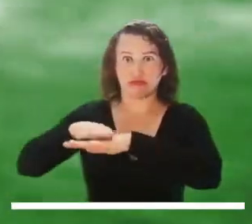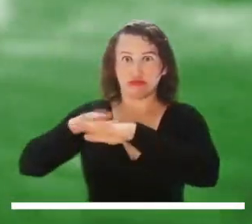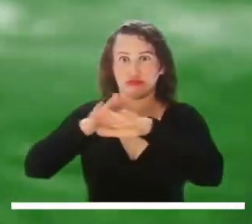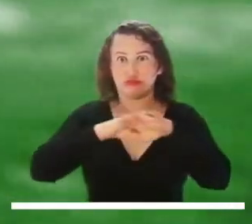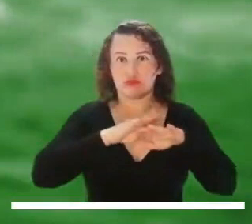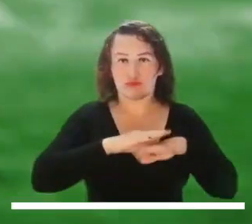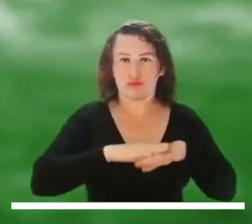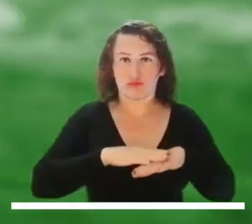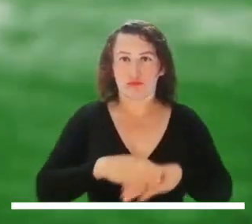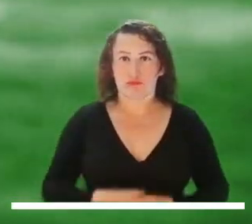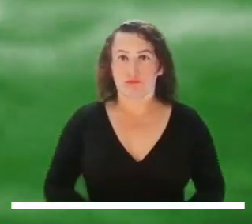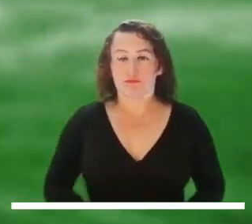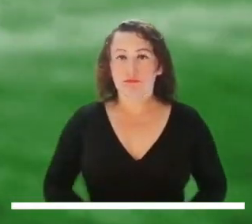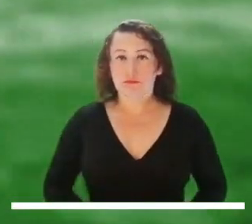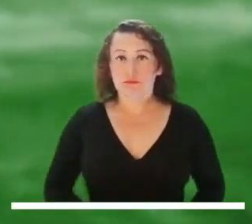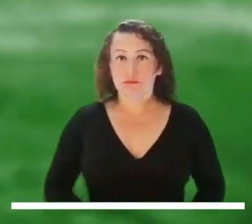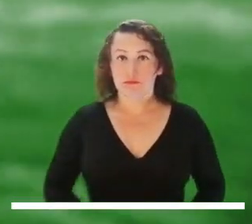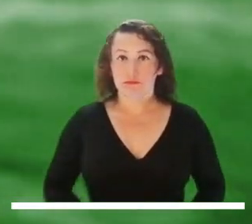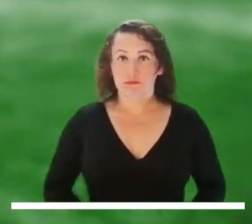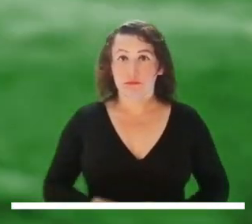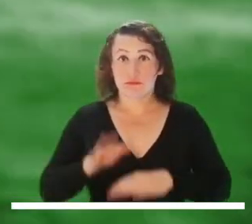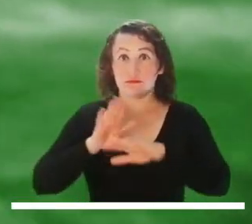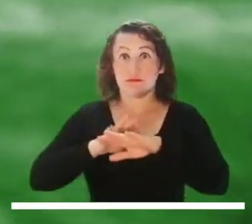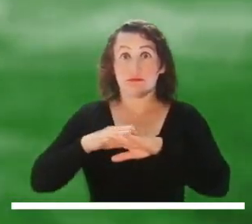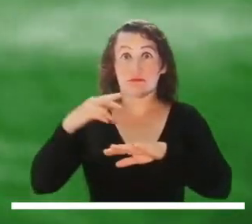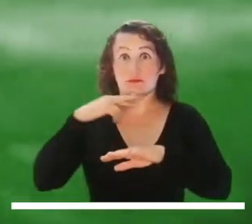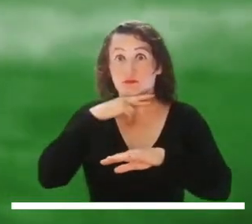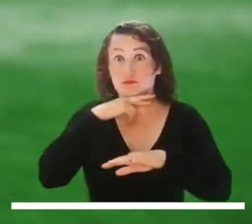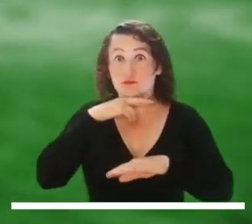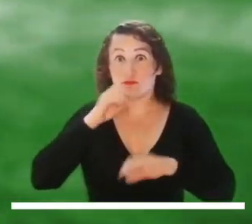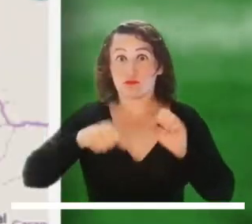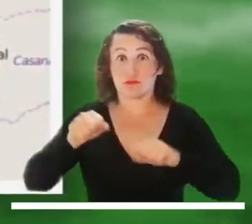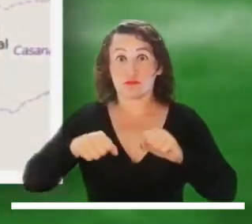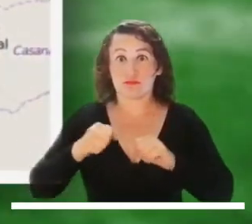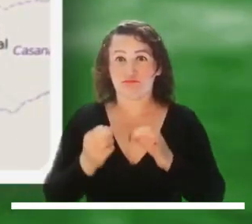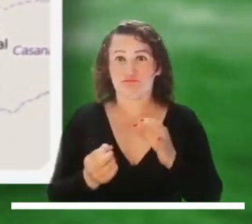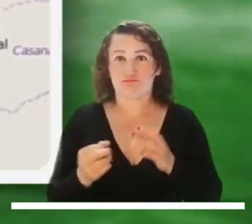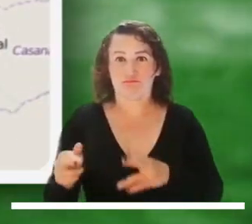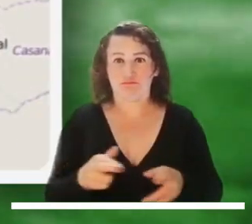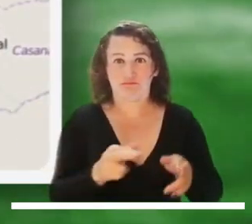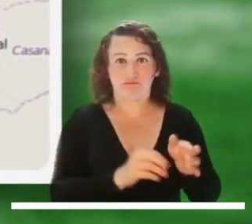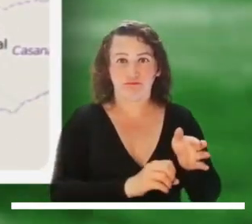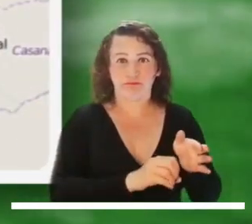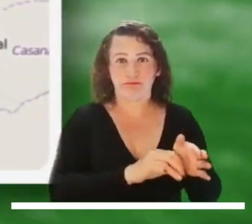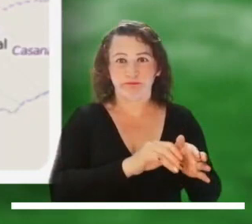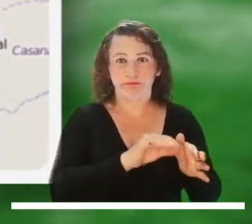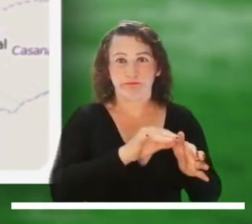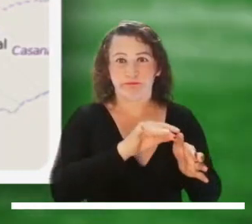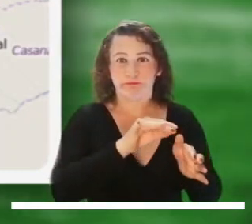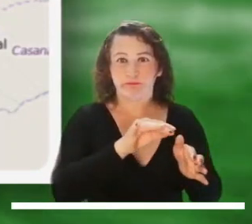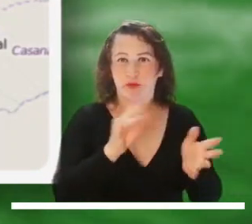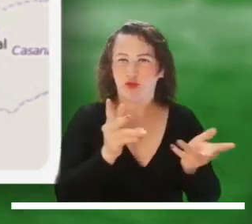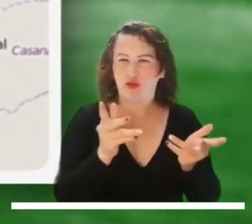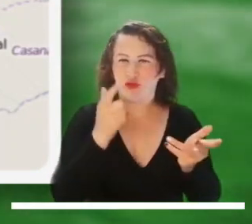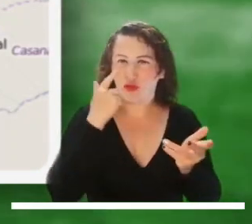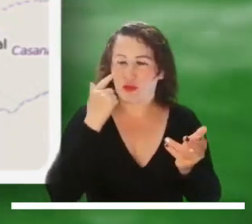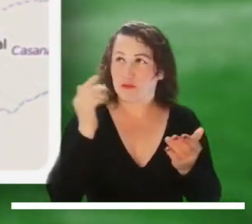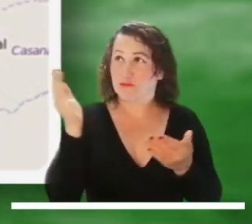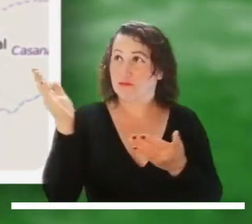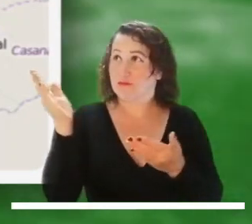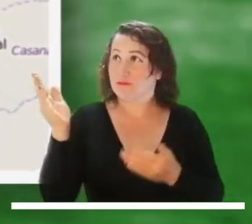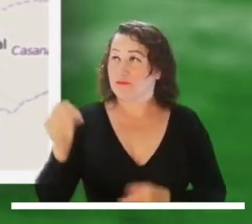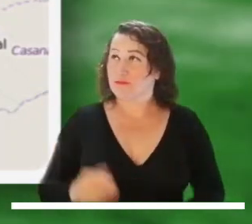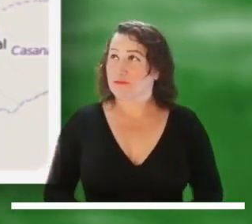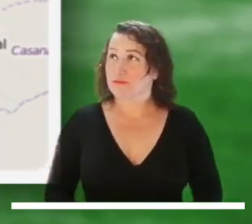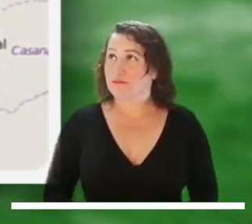Ahora los invitamos a conocer las alertas que se encuentran activas. Alerta roja por probabilidad de crecientes súbitas